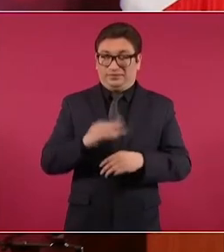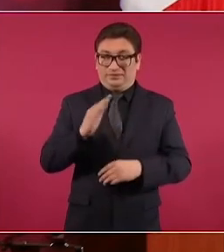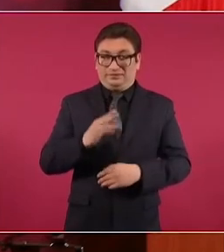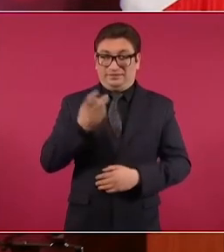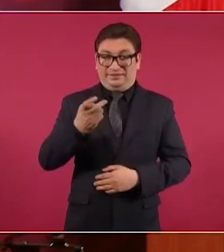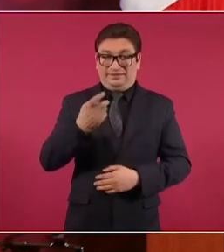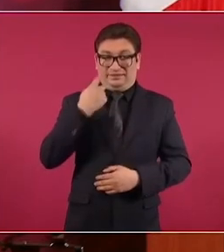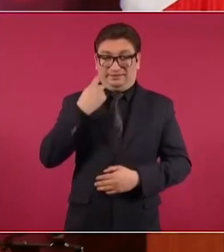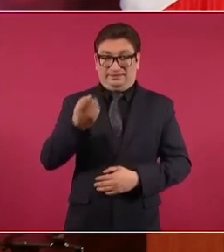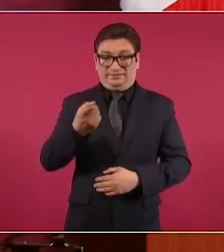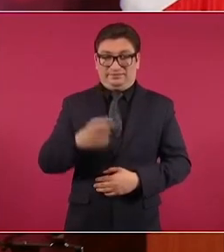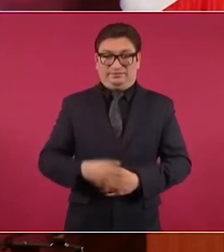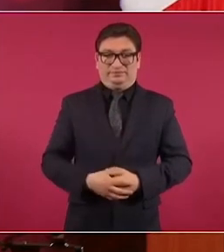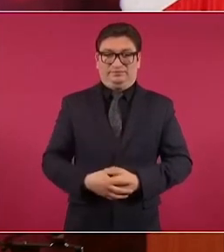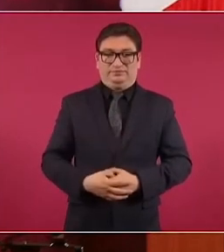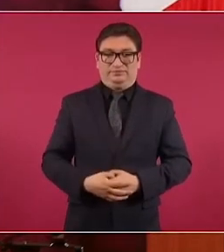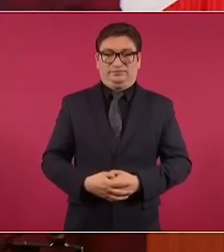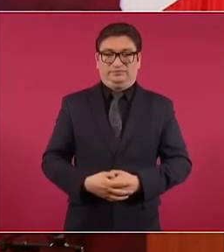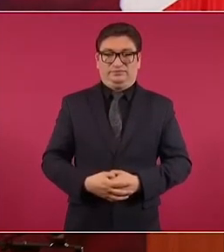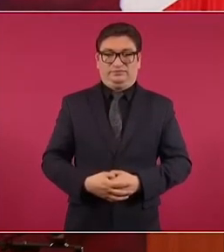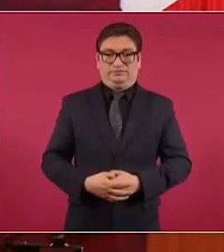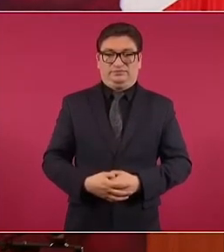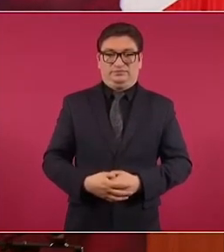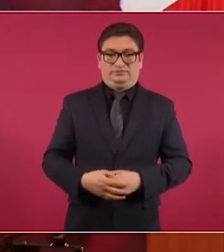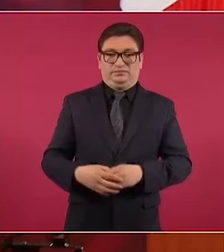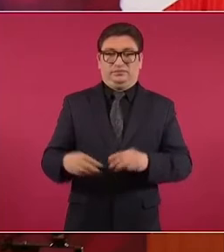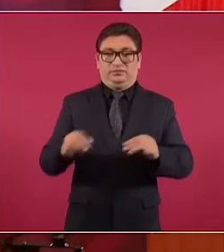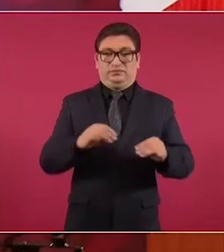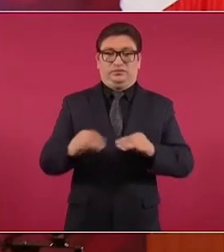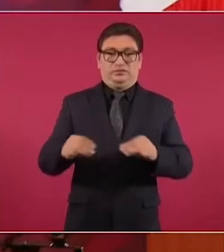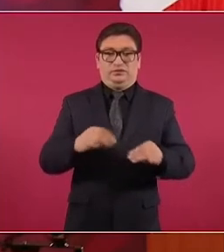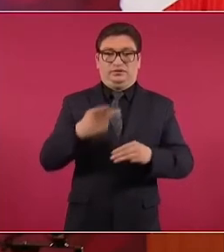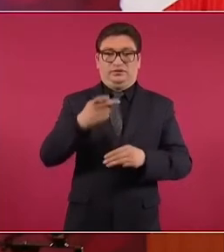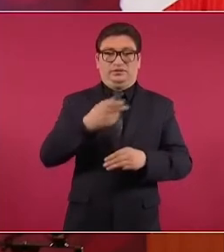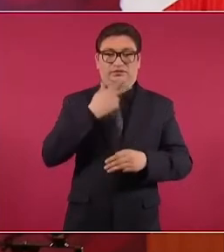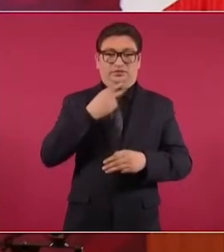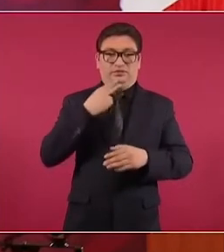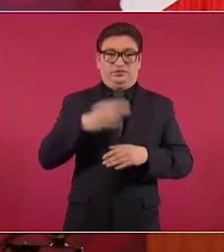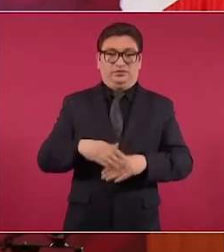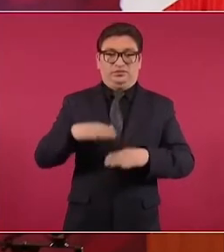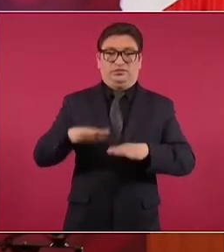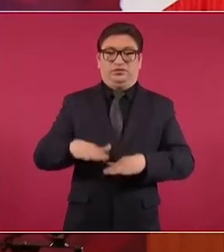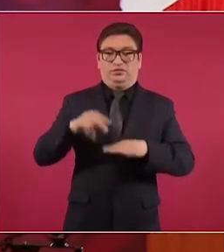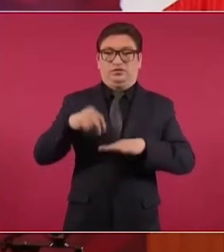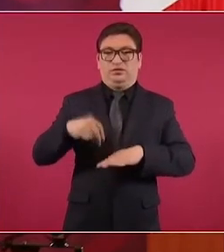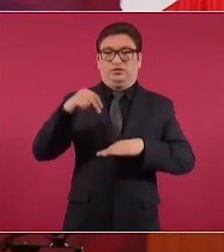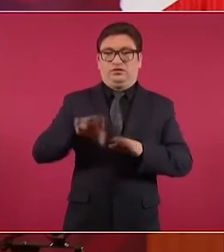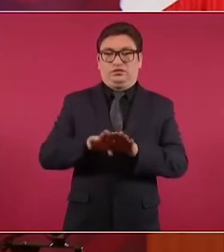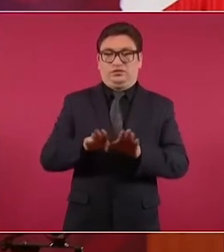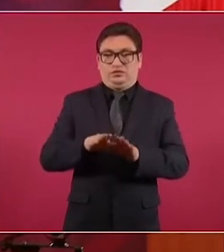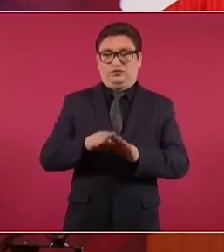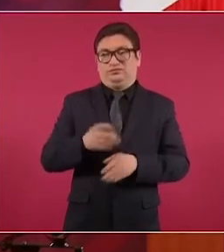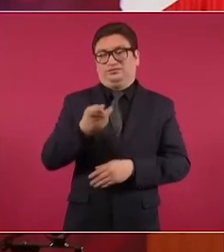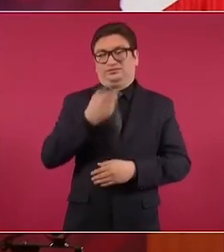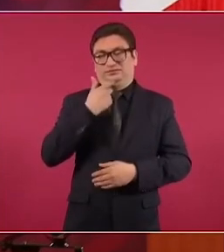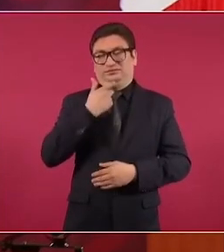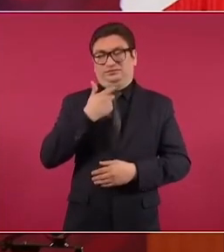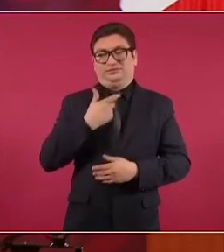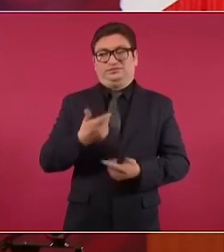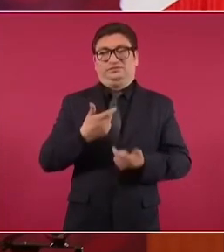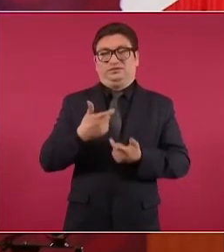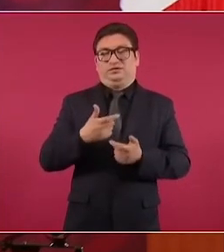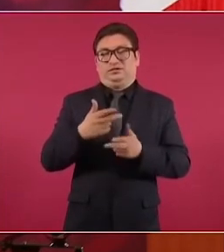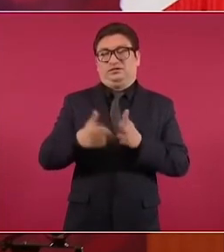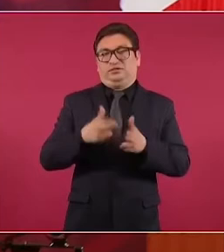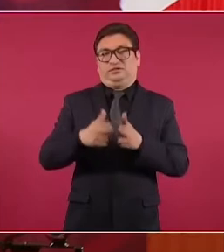Ahí está. Entonces, es esto, este señor que lo está moviendo. el tren está